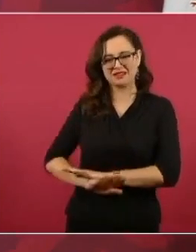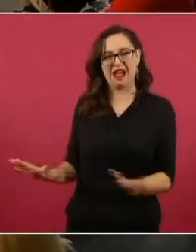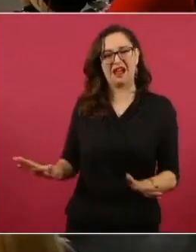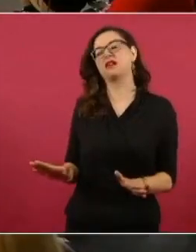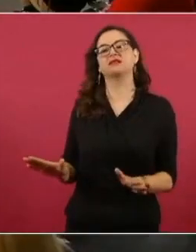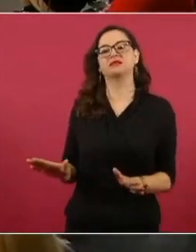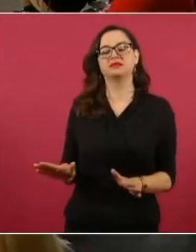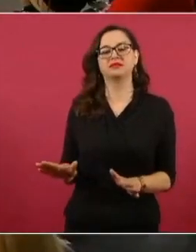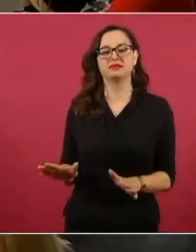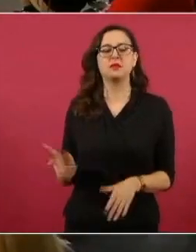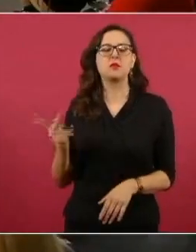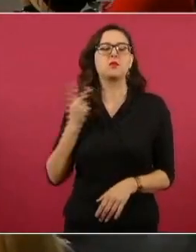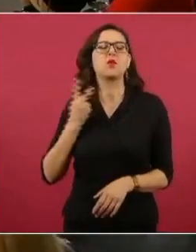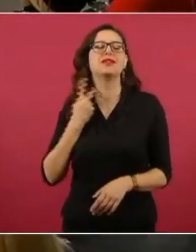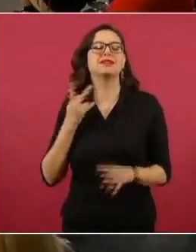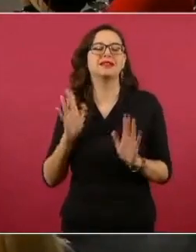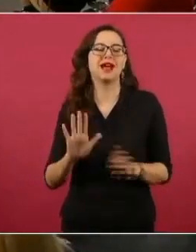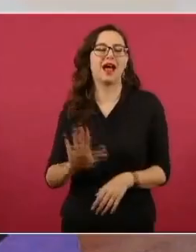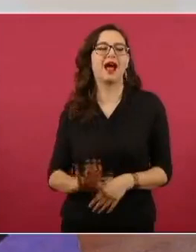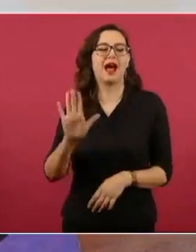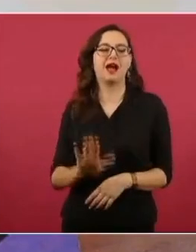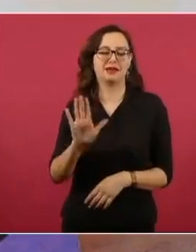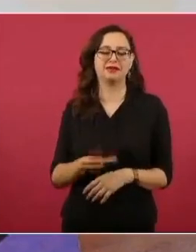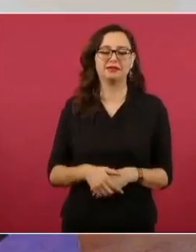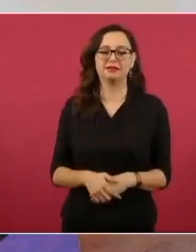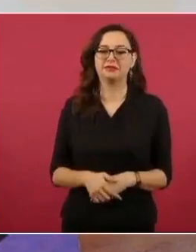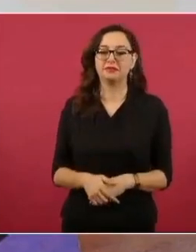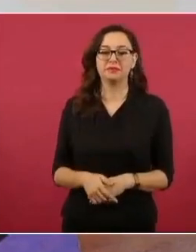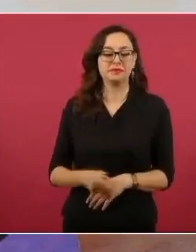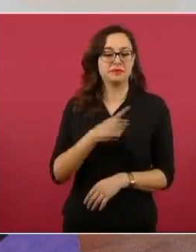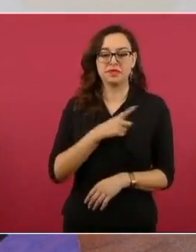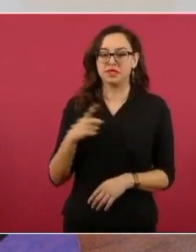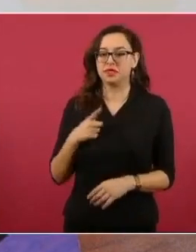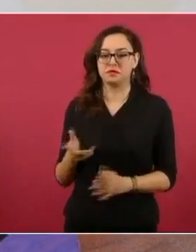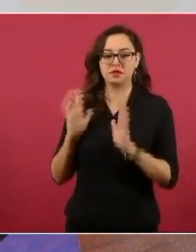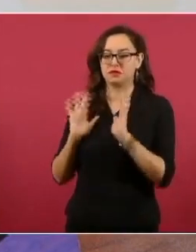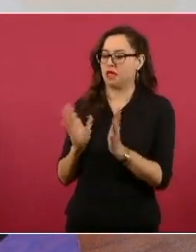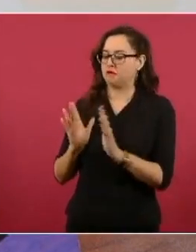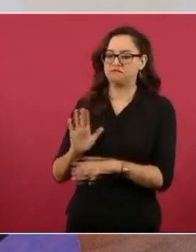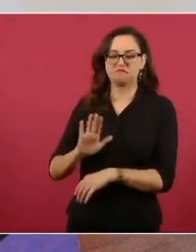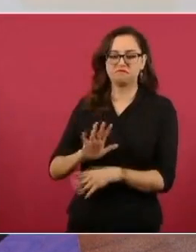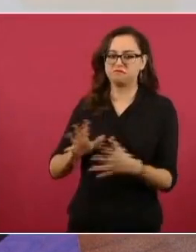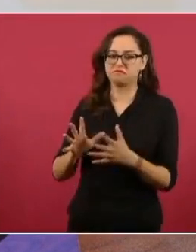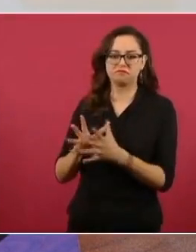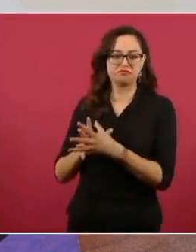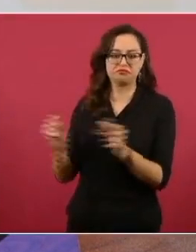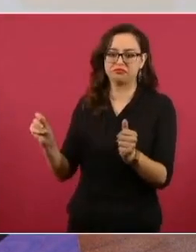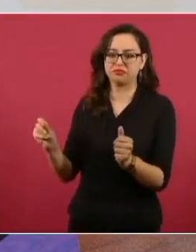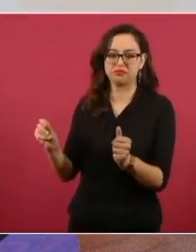si no iba